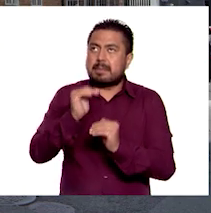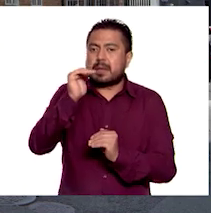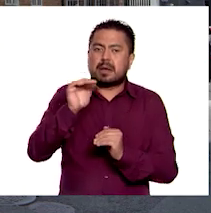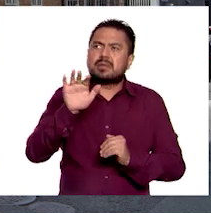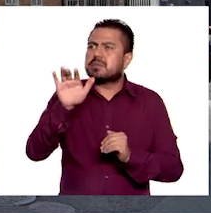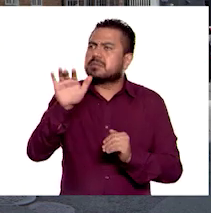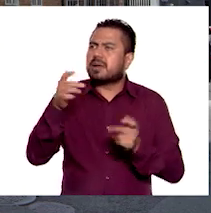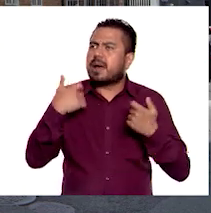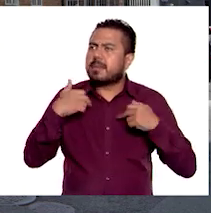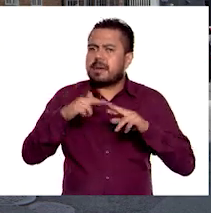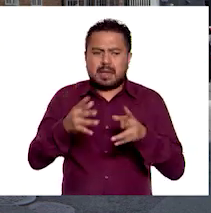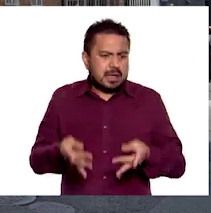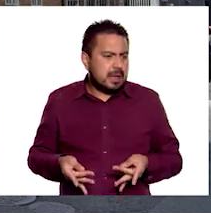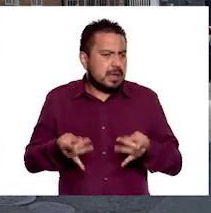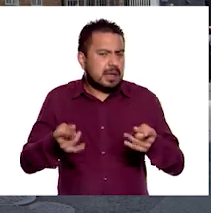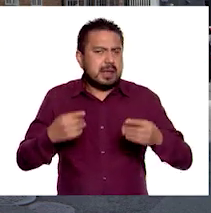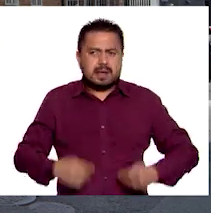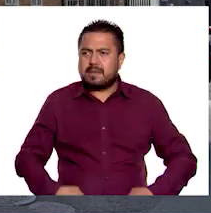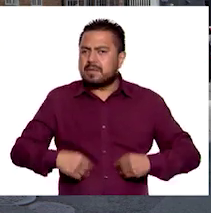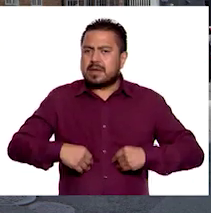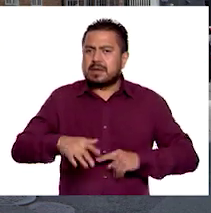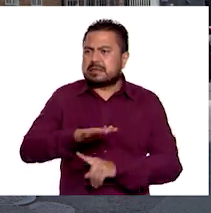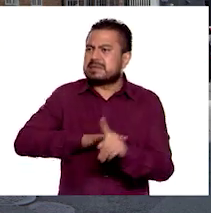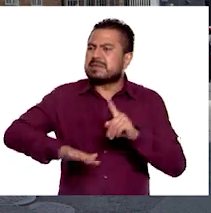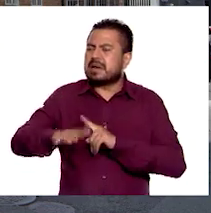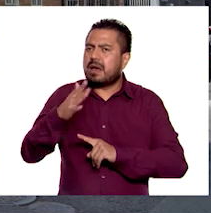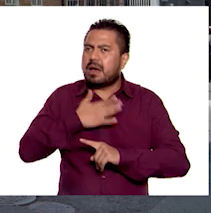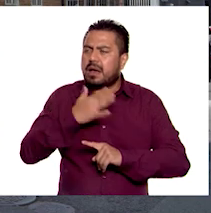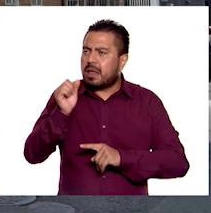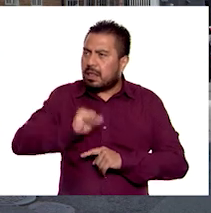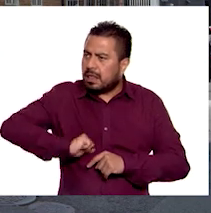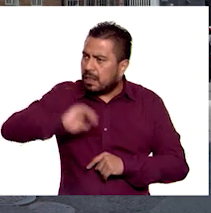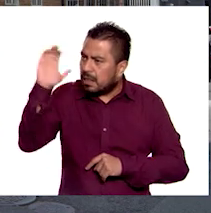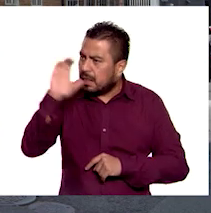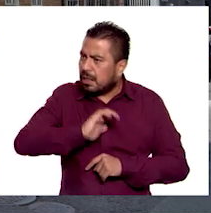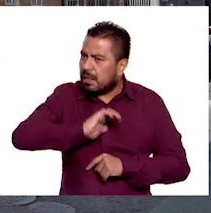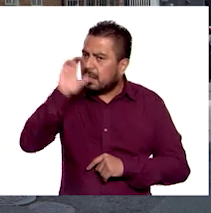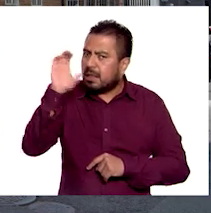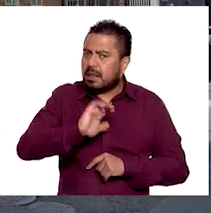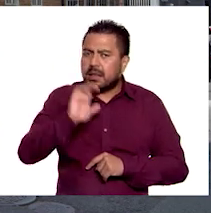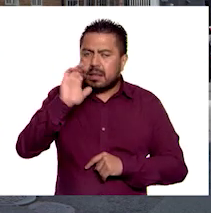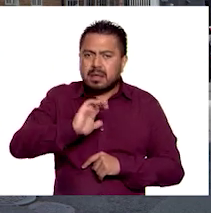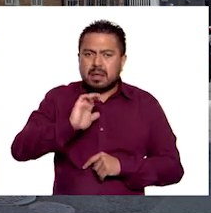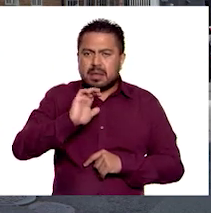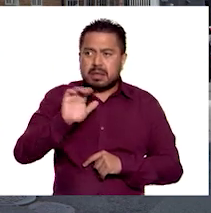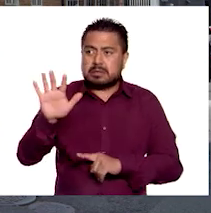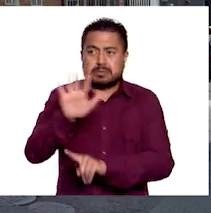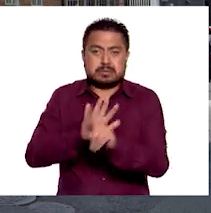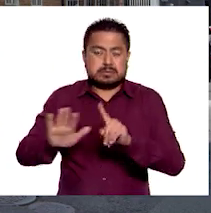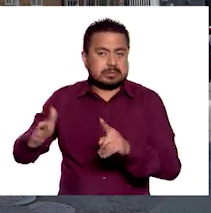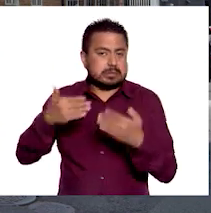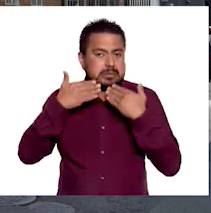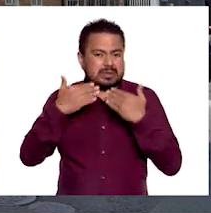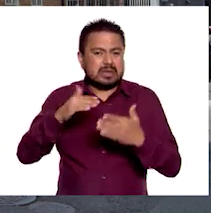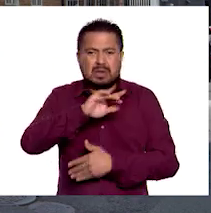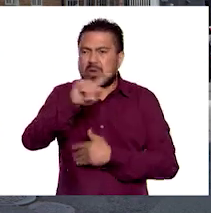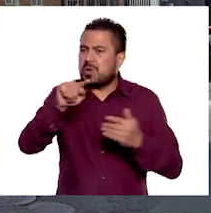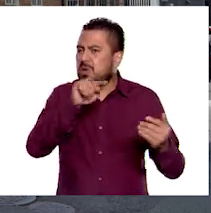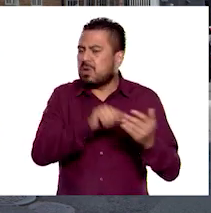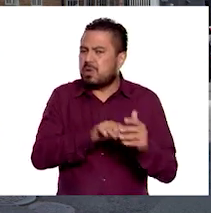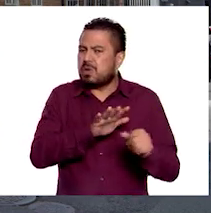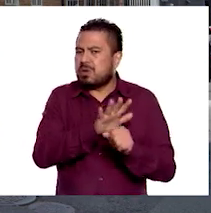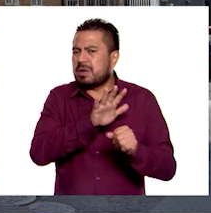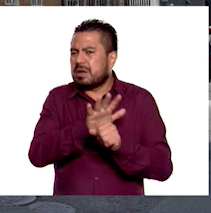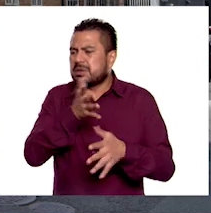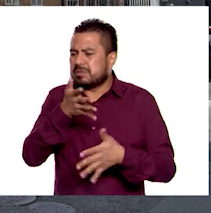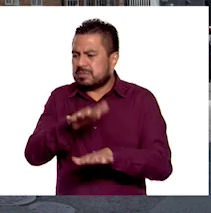Maestro, la calidad de vida de la población de Noruega me tiene impresionada. Y se encuentra muy bien posicionada en todos los indicadores